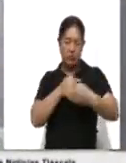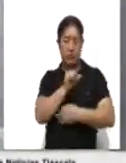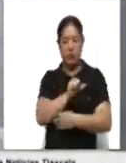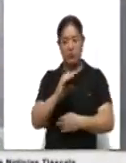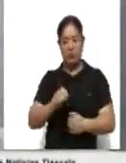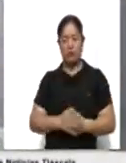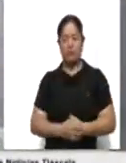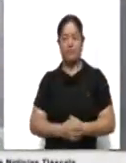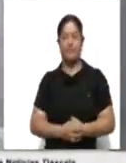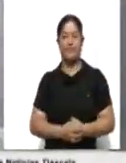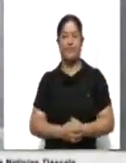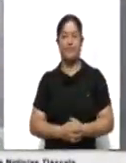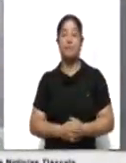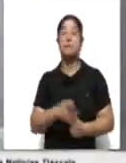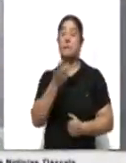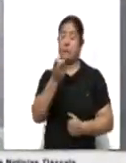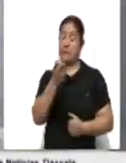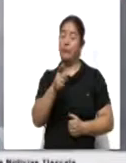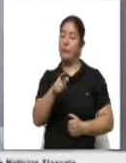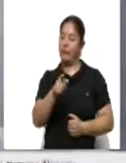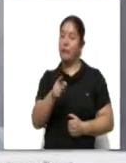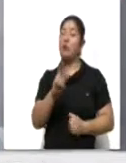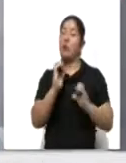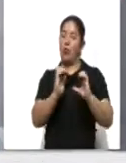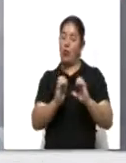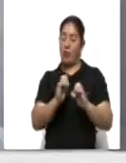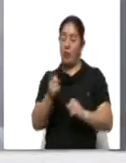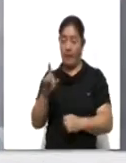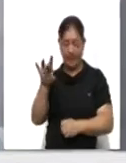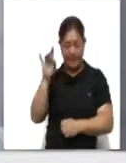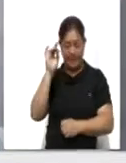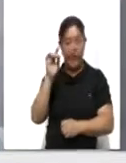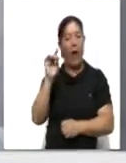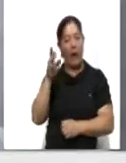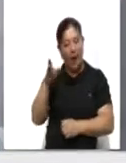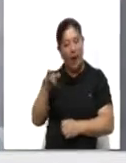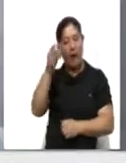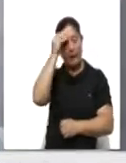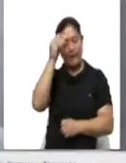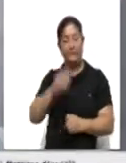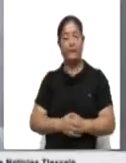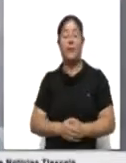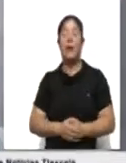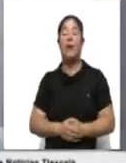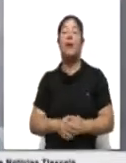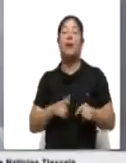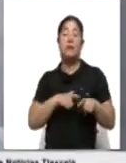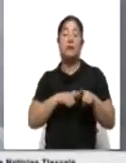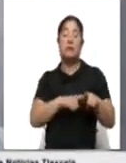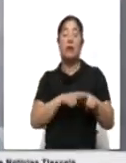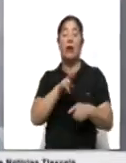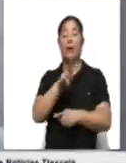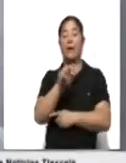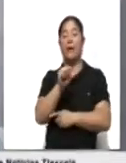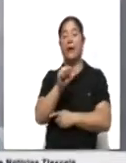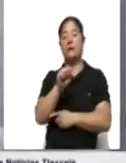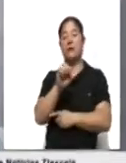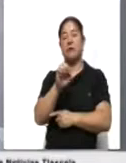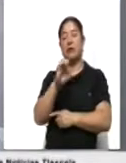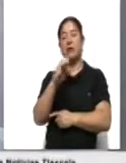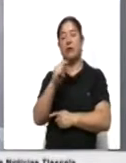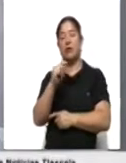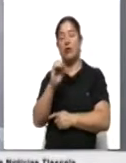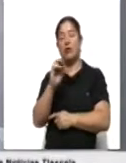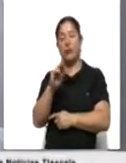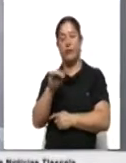Pues ahí lo tienes sin duda, hay que tomarlo mucho en cuenta. Continuamos con la información, la vasectomía es un método anticonceptivo definitivo